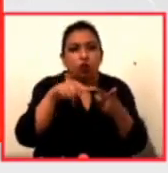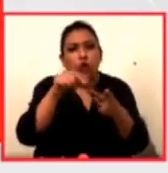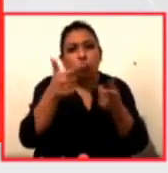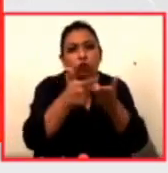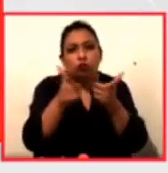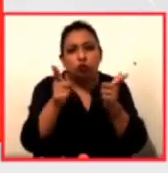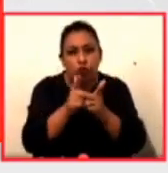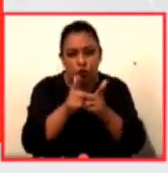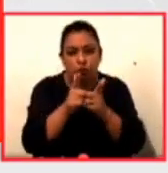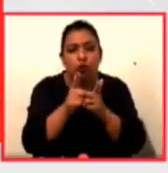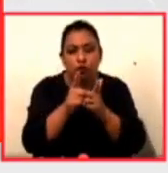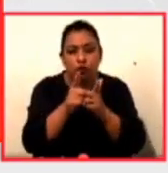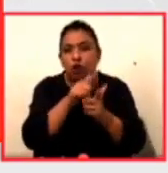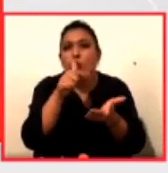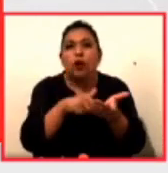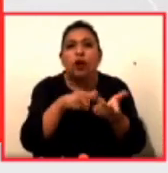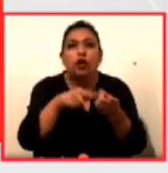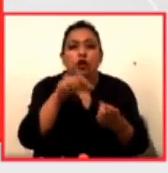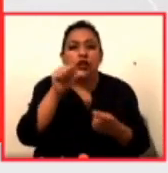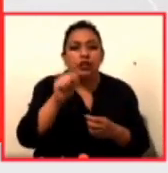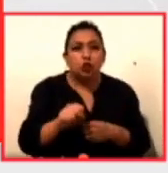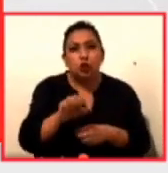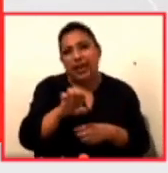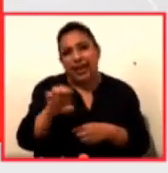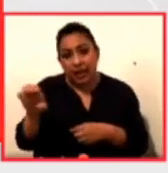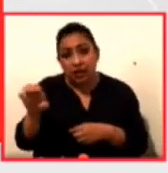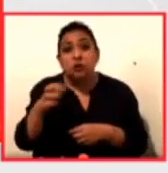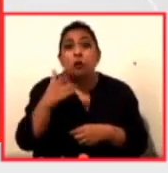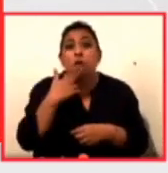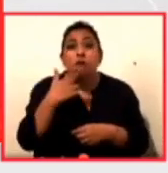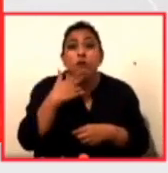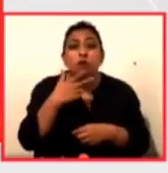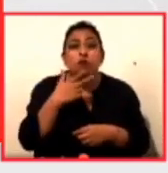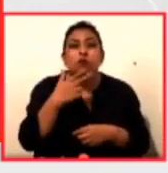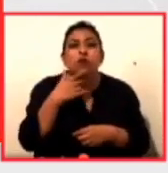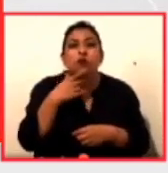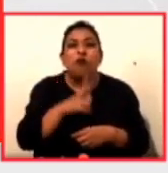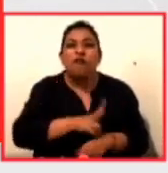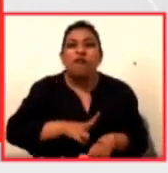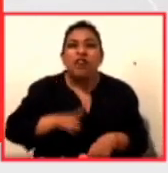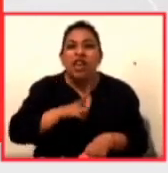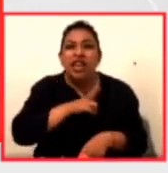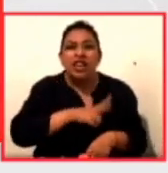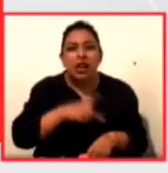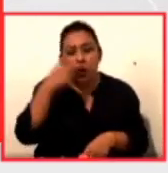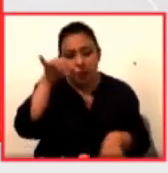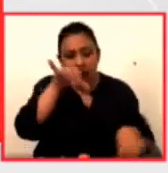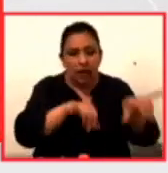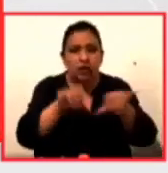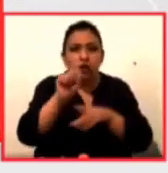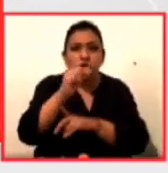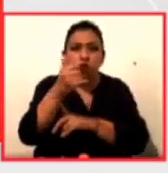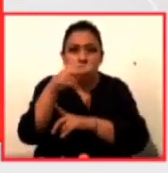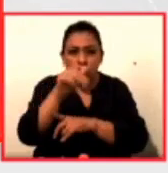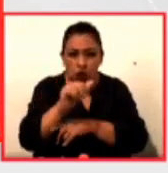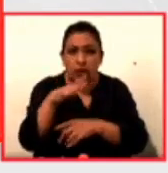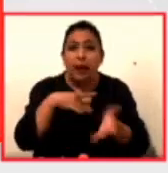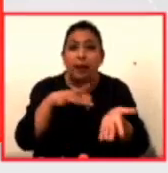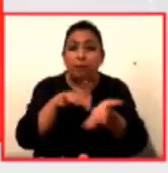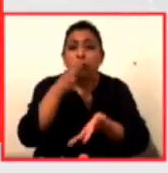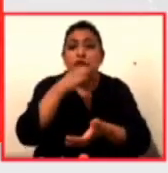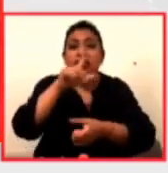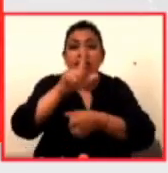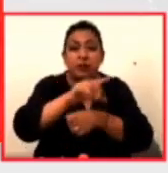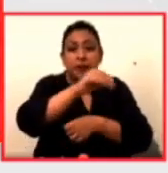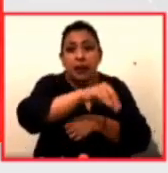transnacionales en el sureste mexicano que utilizan pesticidas y herbicidas para sembrar soya transgénica con el apoyo del festival ambulante